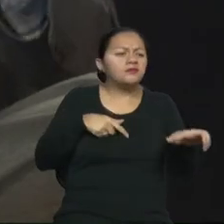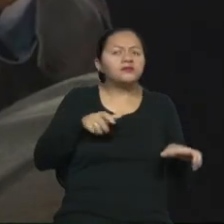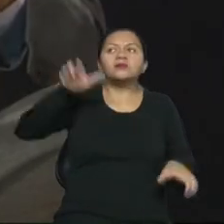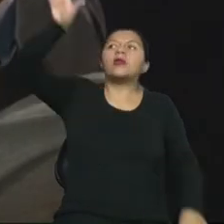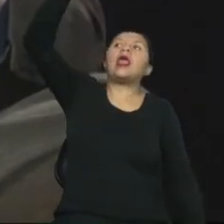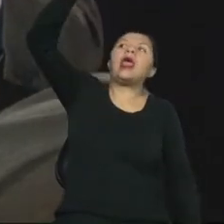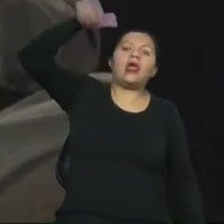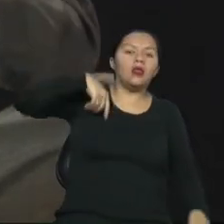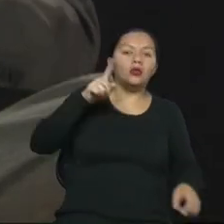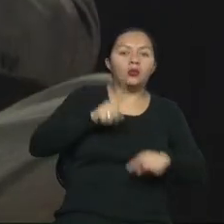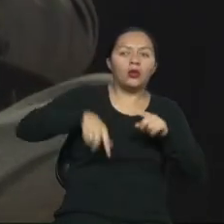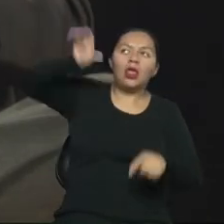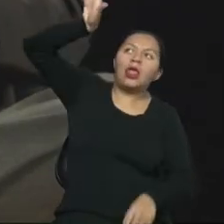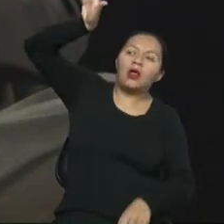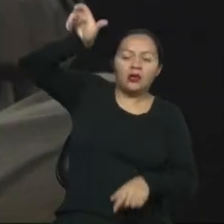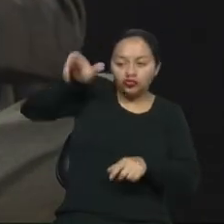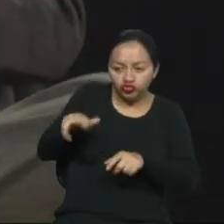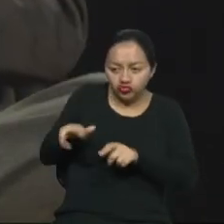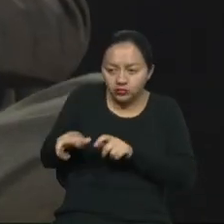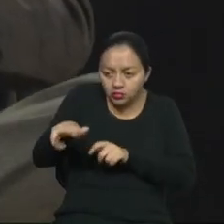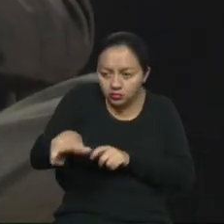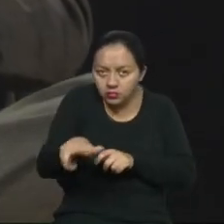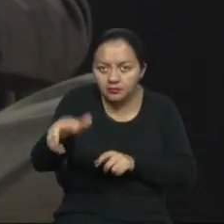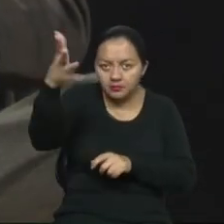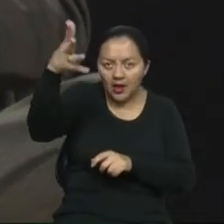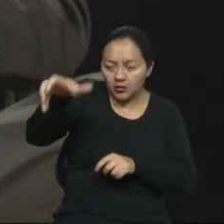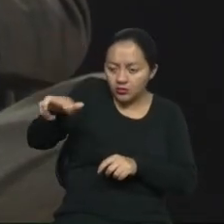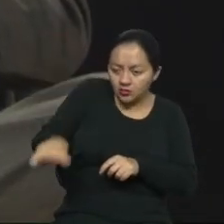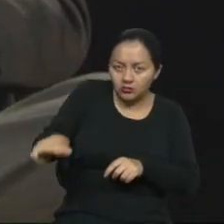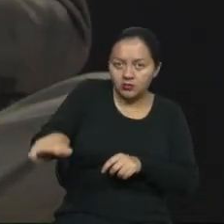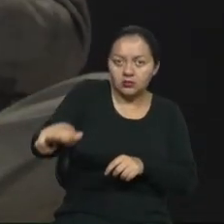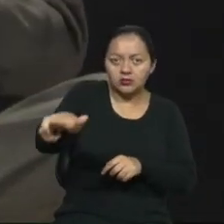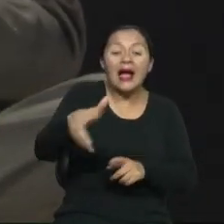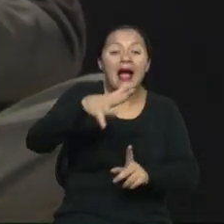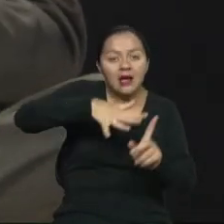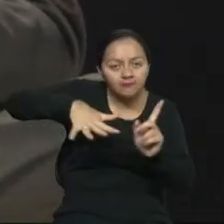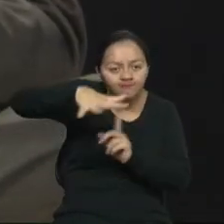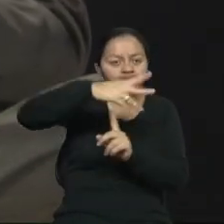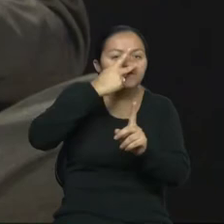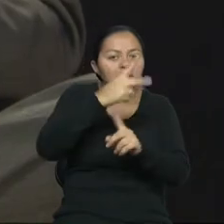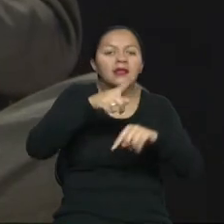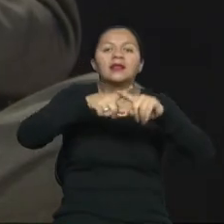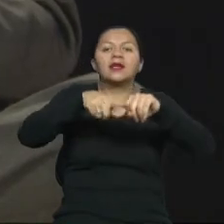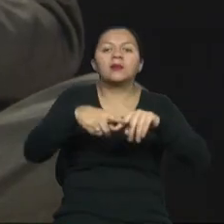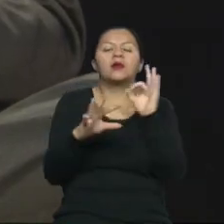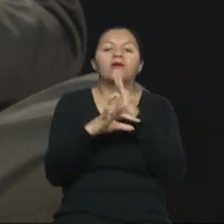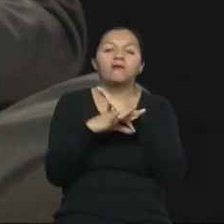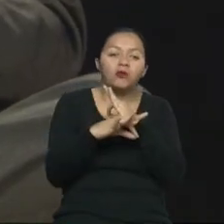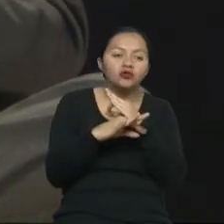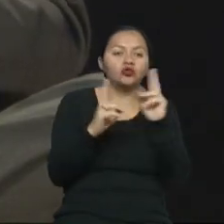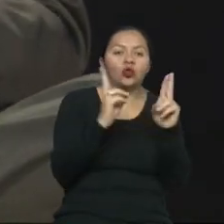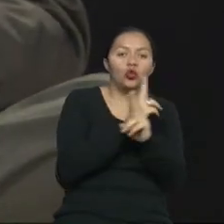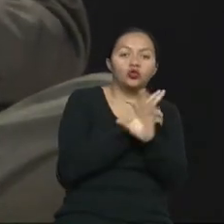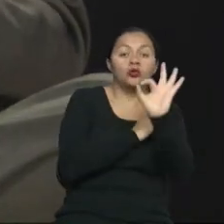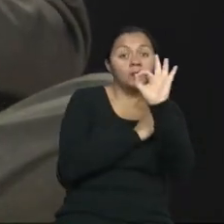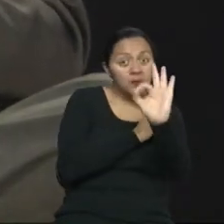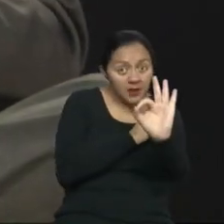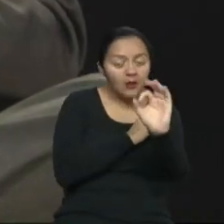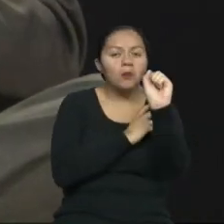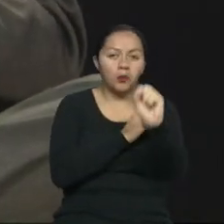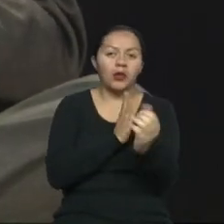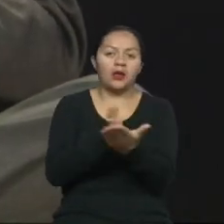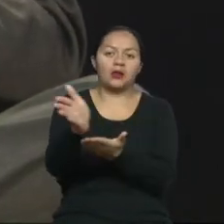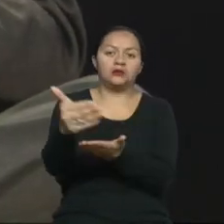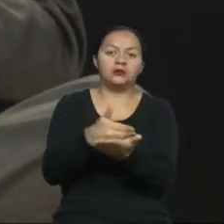faciliten la circulación y que nos creen diferentes tipos de entorno que de acuerdo a su función o a su uso sean